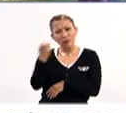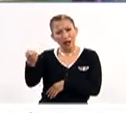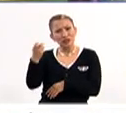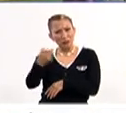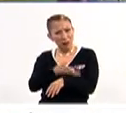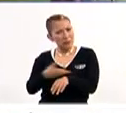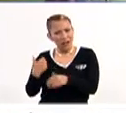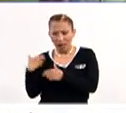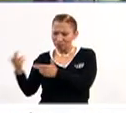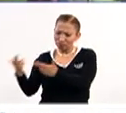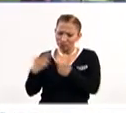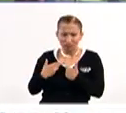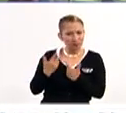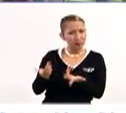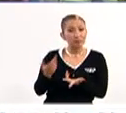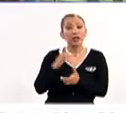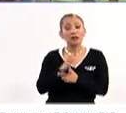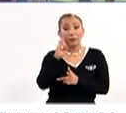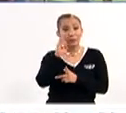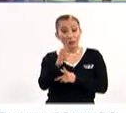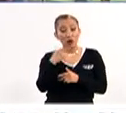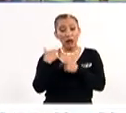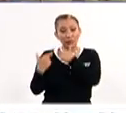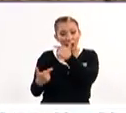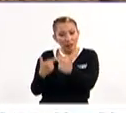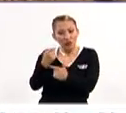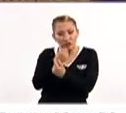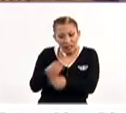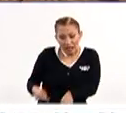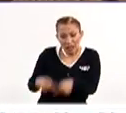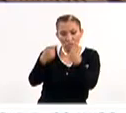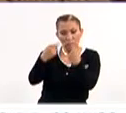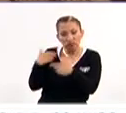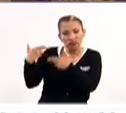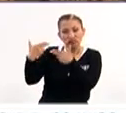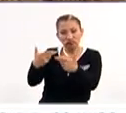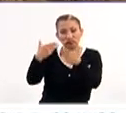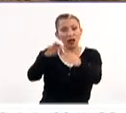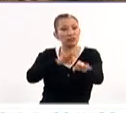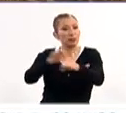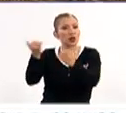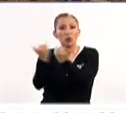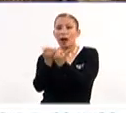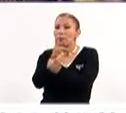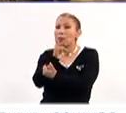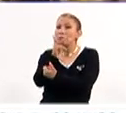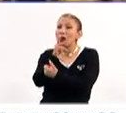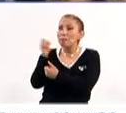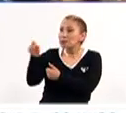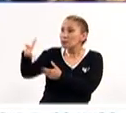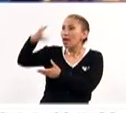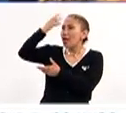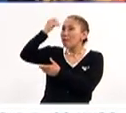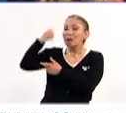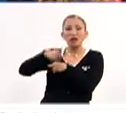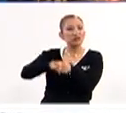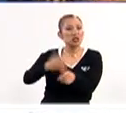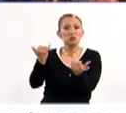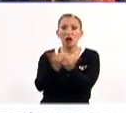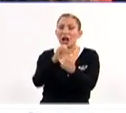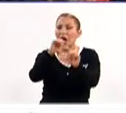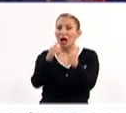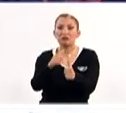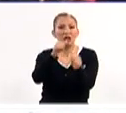haciendo. Entonces ya hemos visto generaciones de niños que están ya trabajando a la par con sus papás para poder seguir haciendo esto adelante.